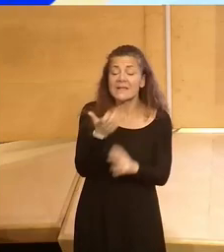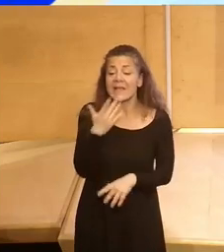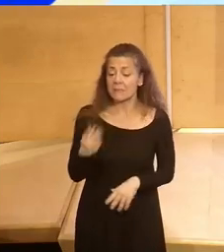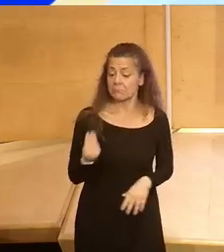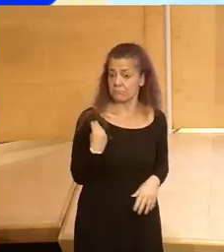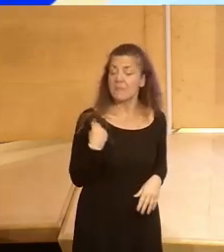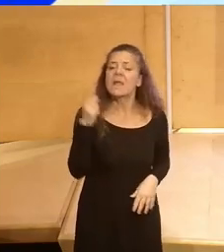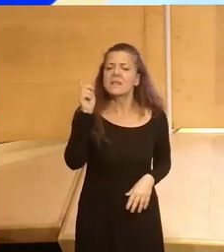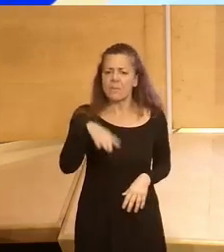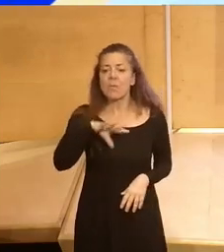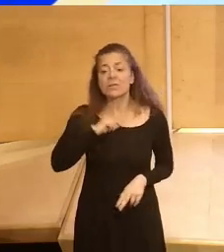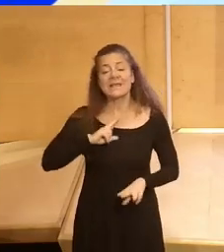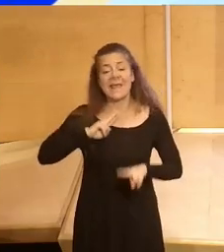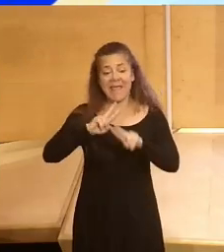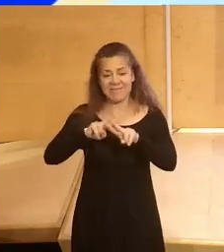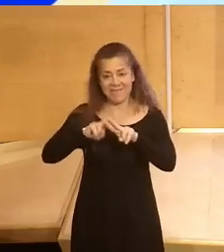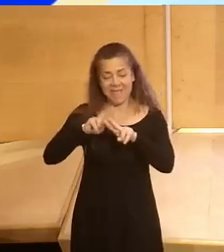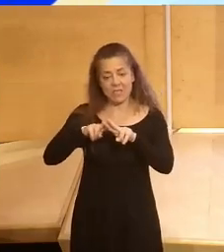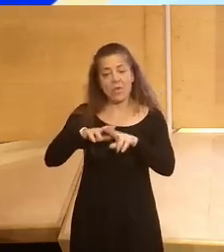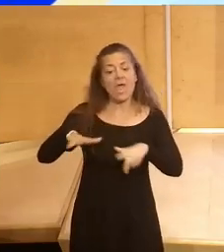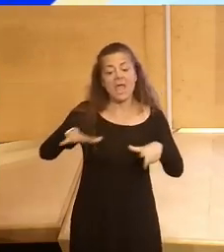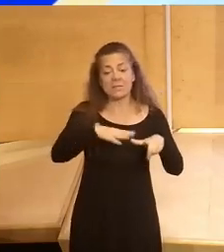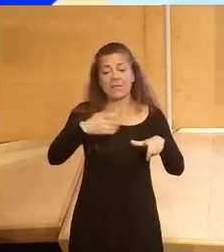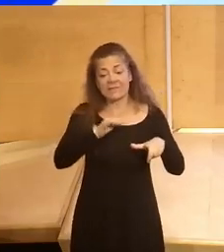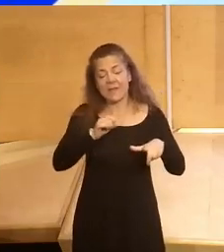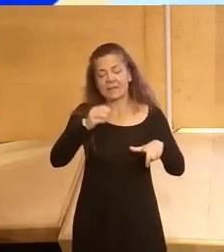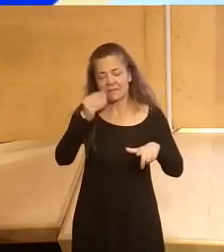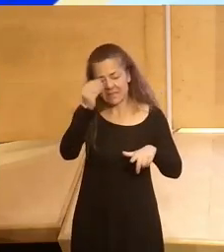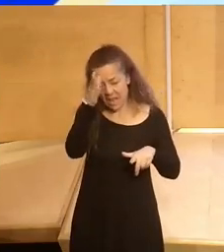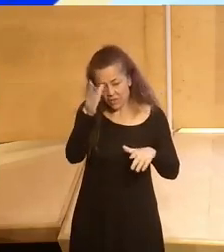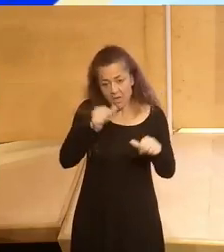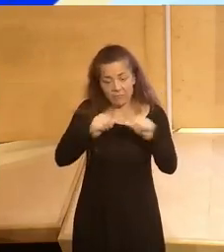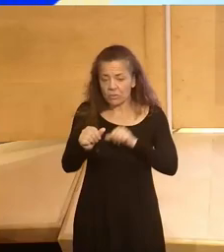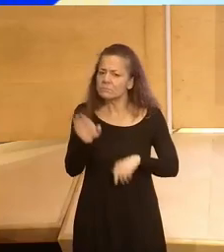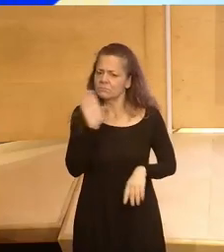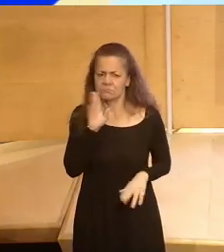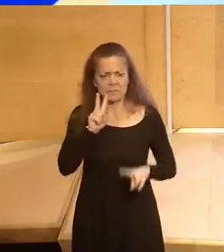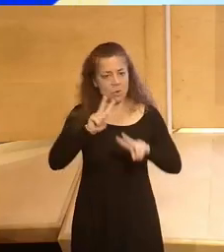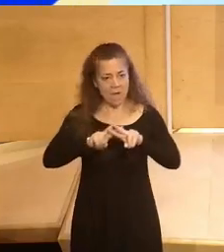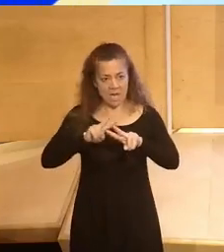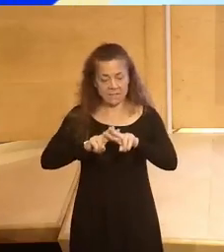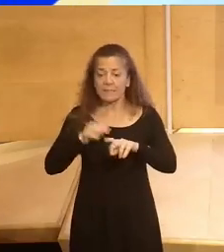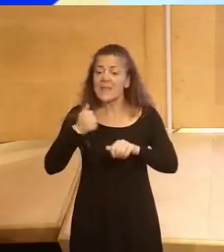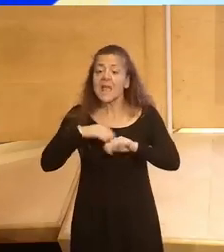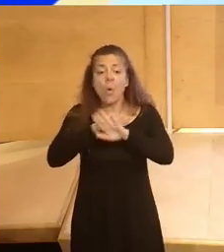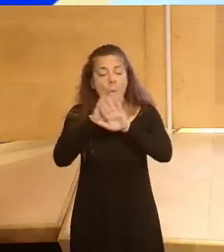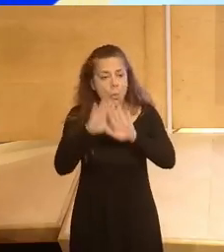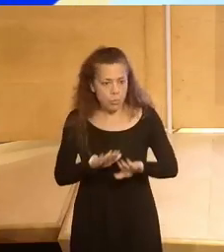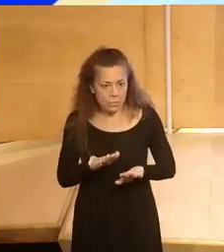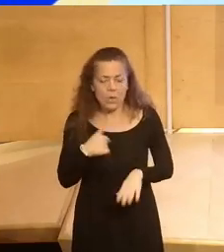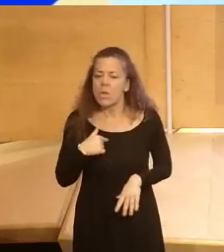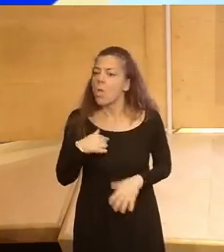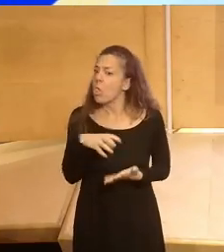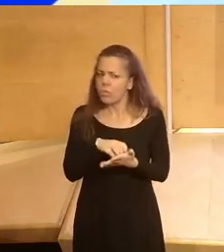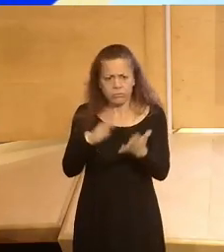pregunta, podéis hacerlo etiquetando al espacio Bertelsmann y a Talento para el Futuro con el mismo hashtag. Por último, no dudéis, por